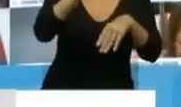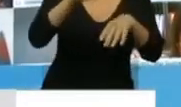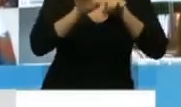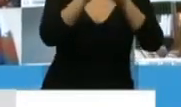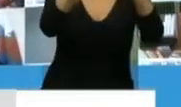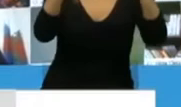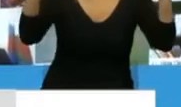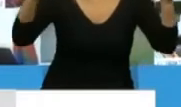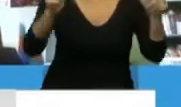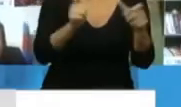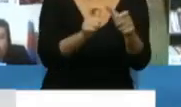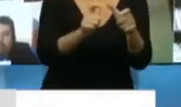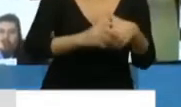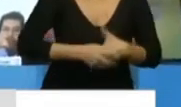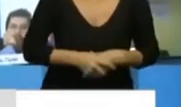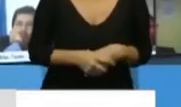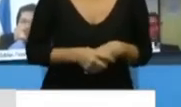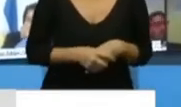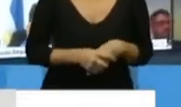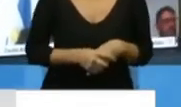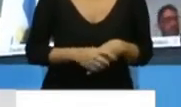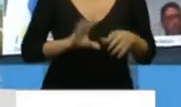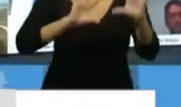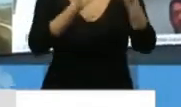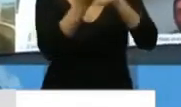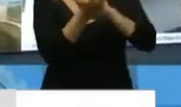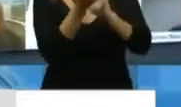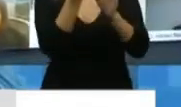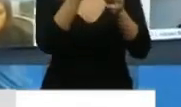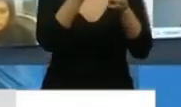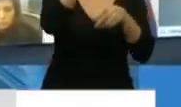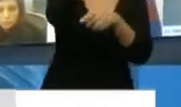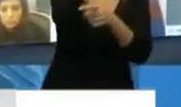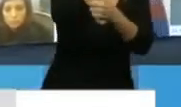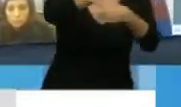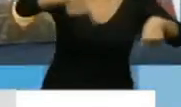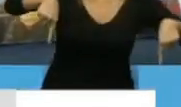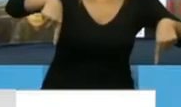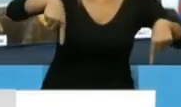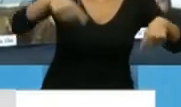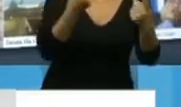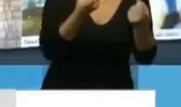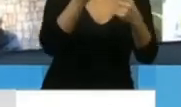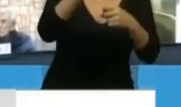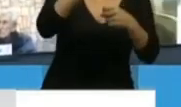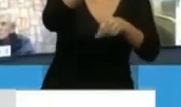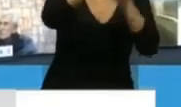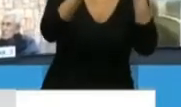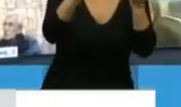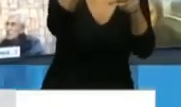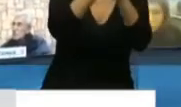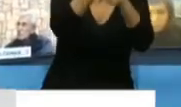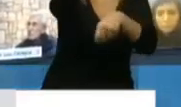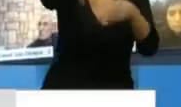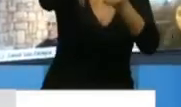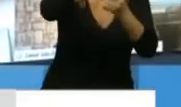coronavirus. Un sistema de salud no es nada sin cada una de las personas que pone su vida al servicio del otro.